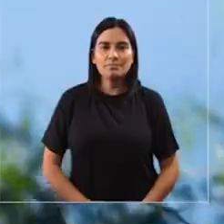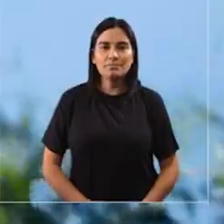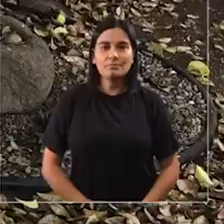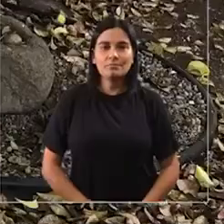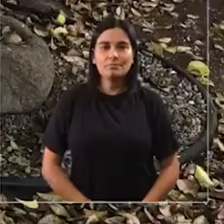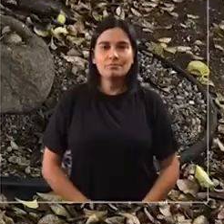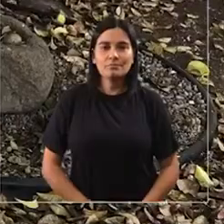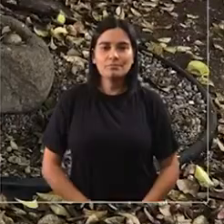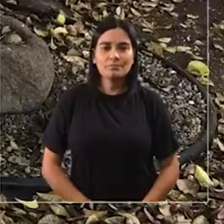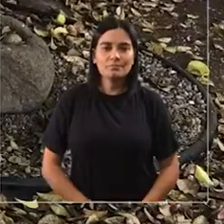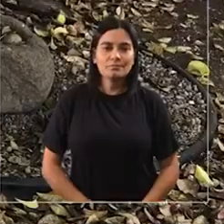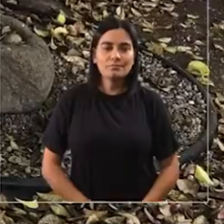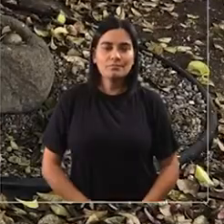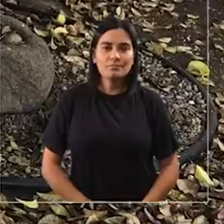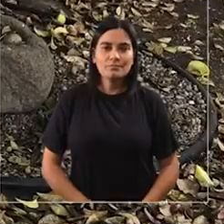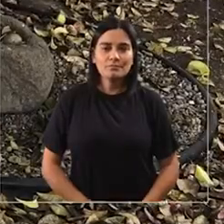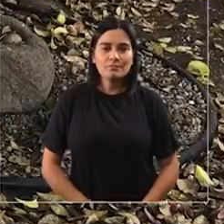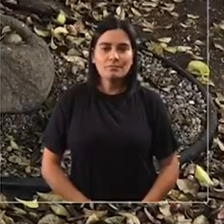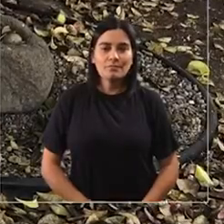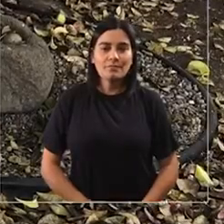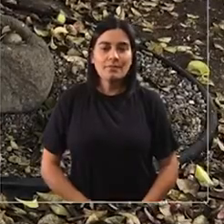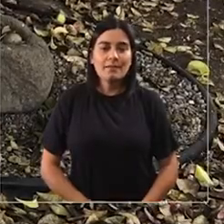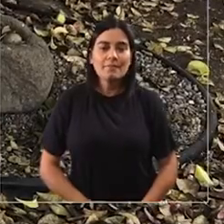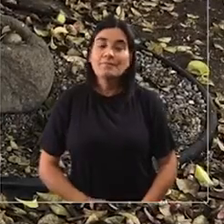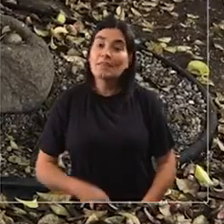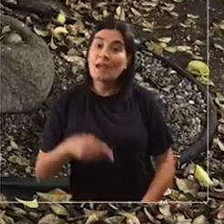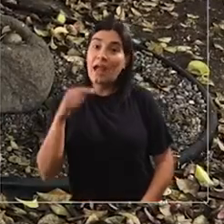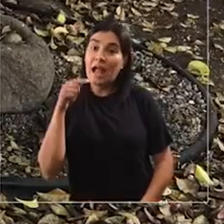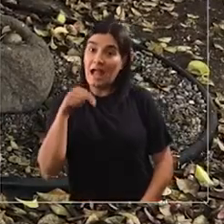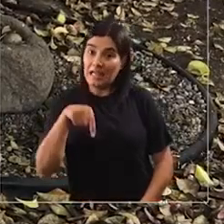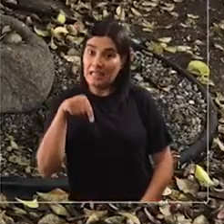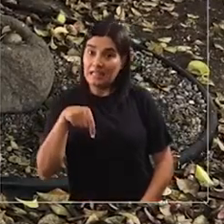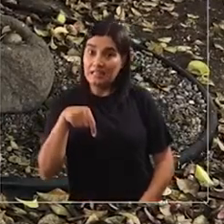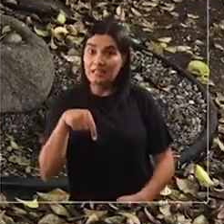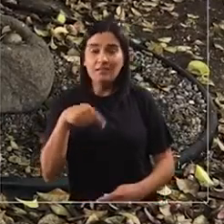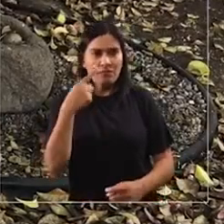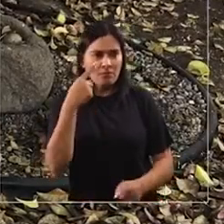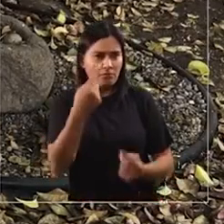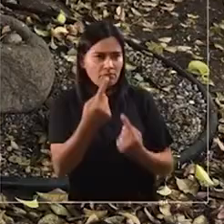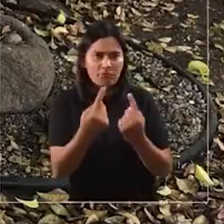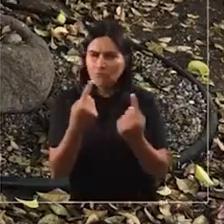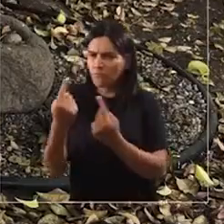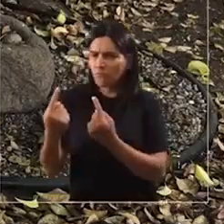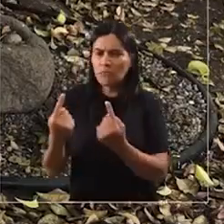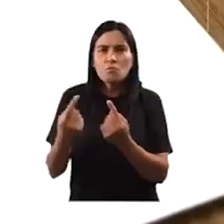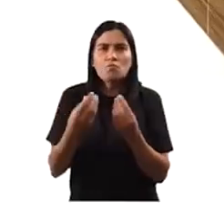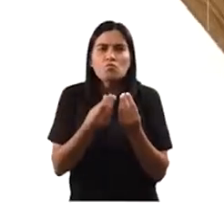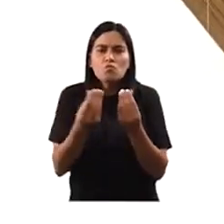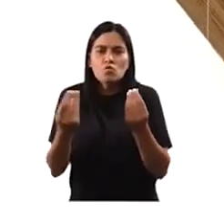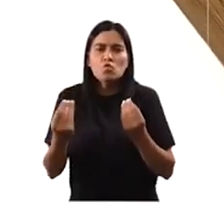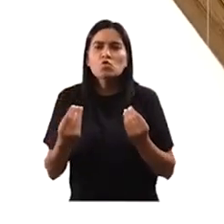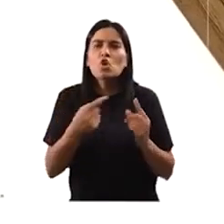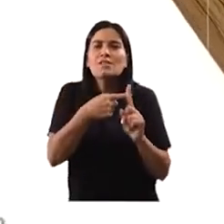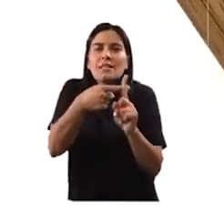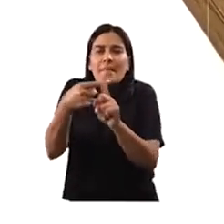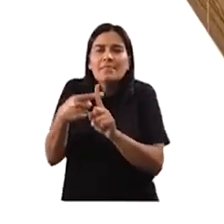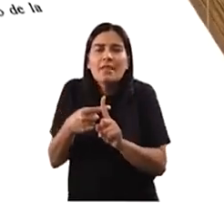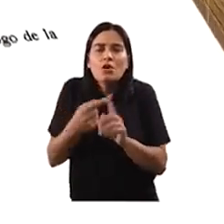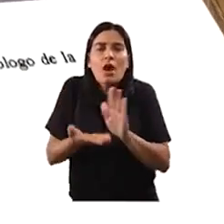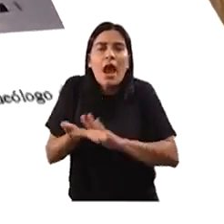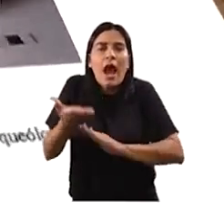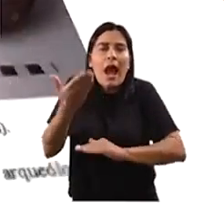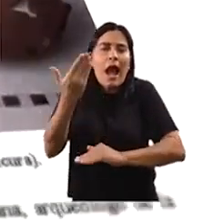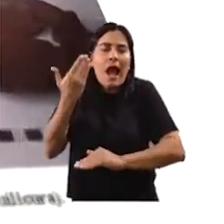En Quilicura se ha encontrado muchísimos cementerios del periodo Inca. El caso de